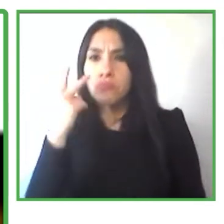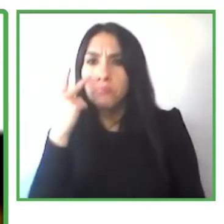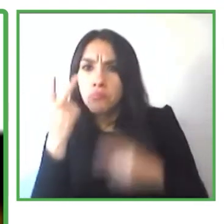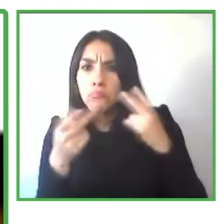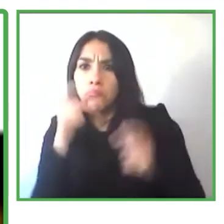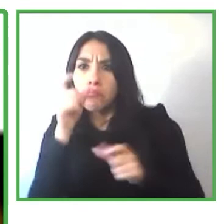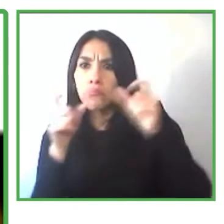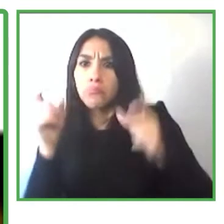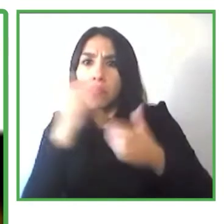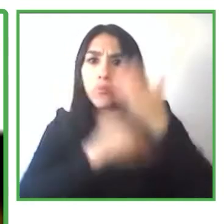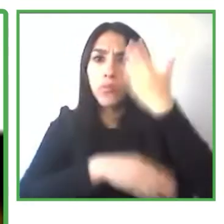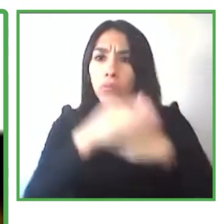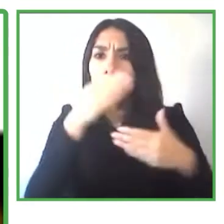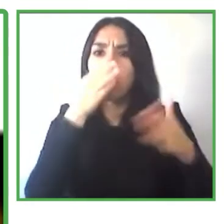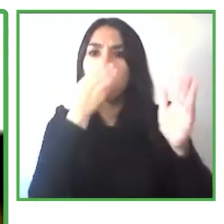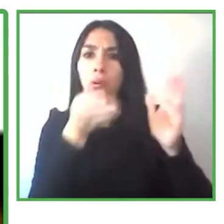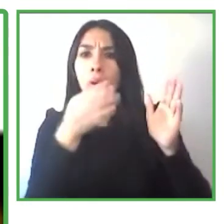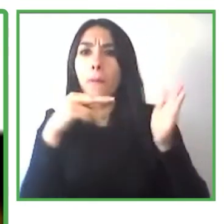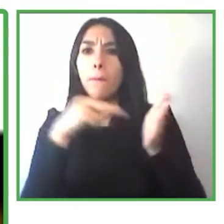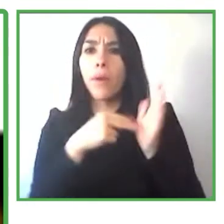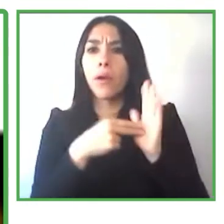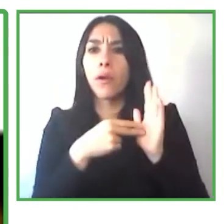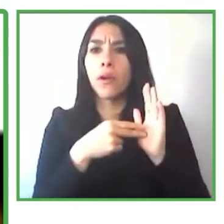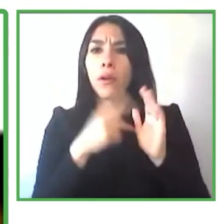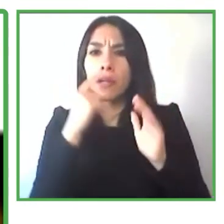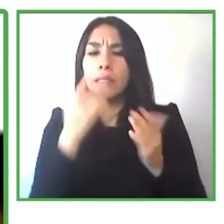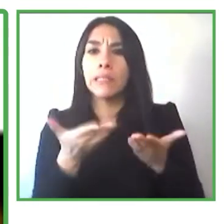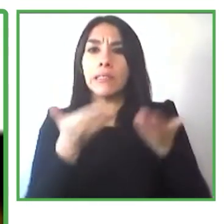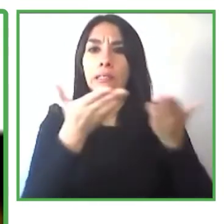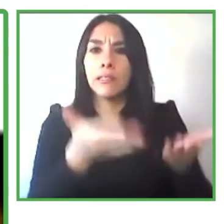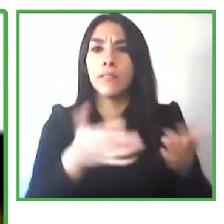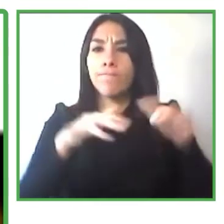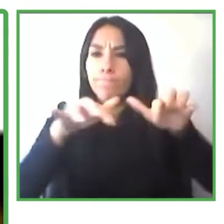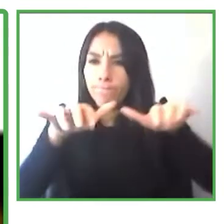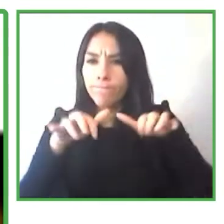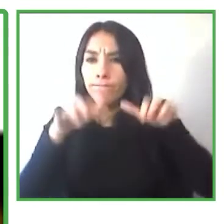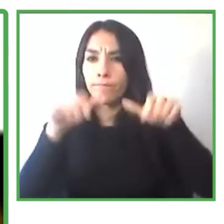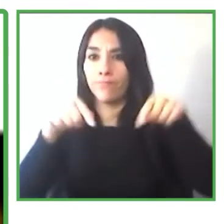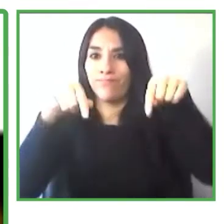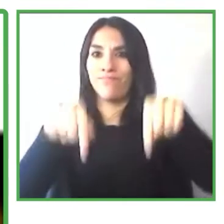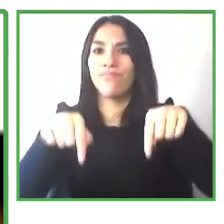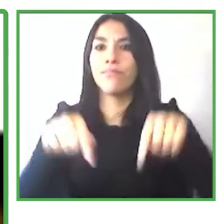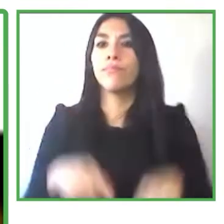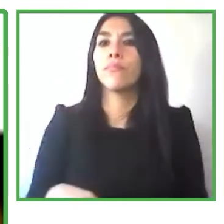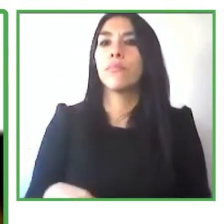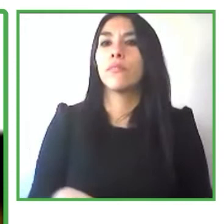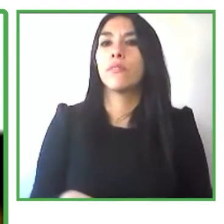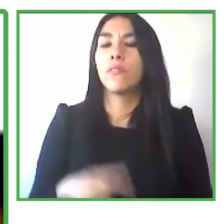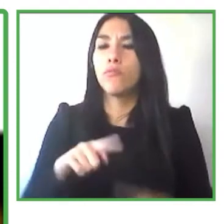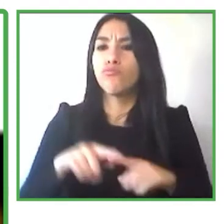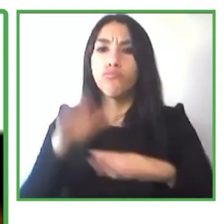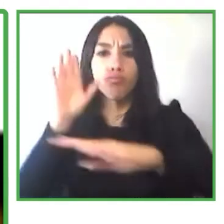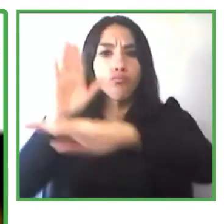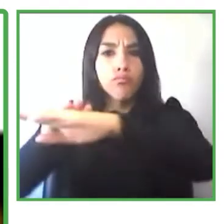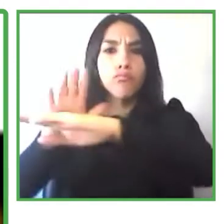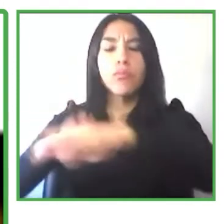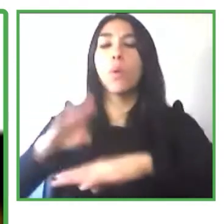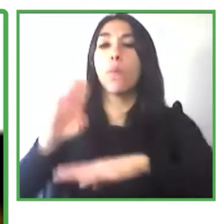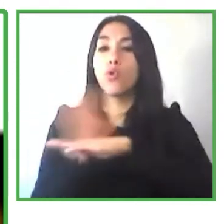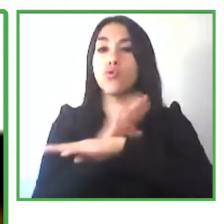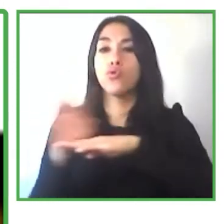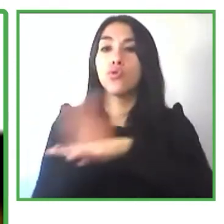herramientas digitales que están en demanda con los empleadores locales así que intentamos promover la